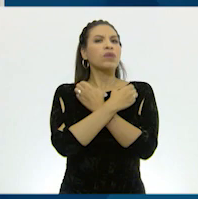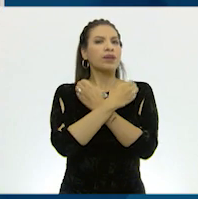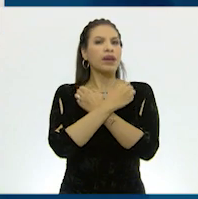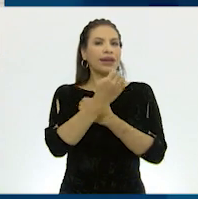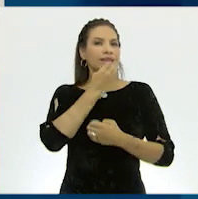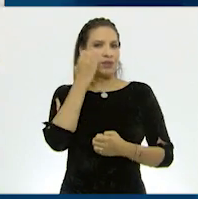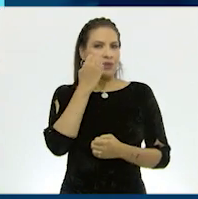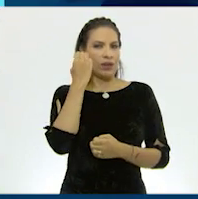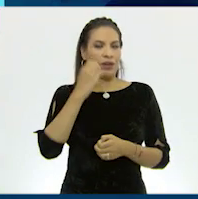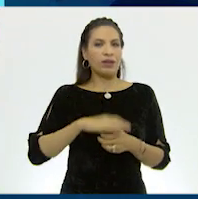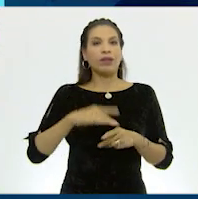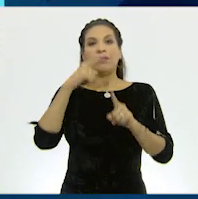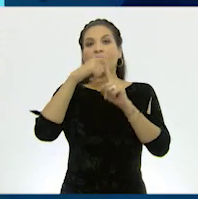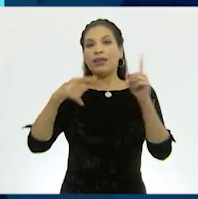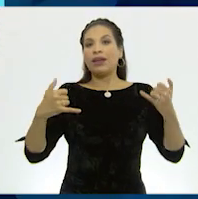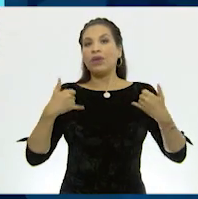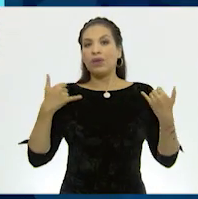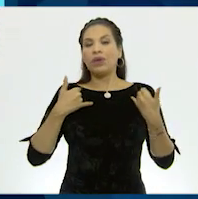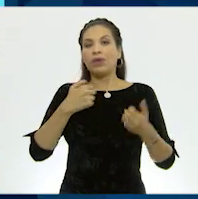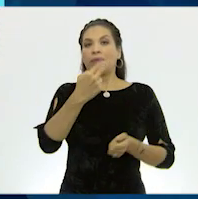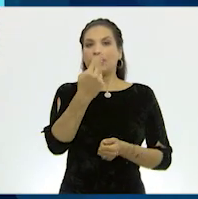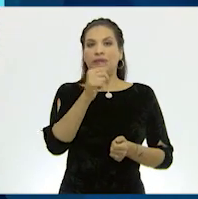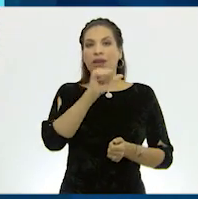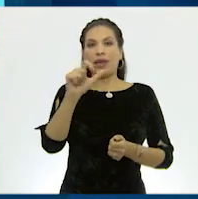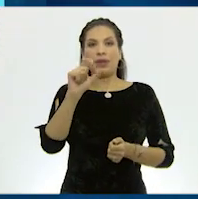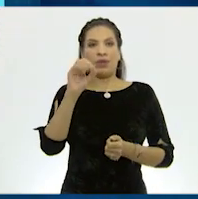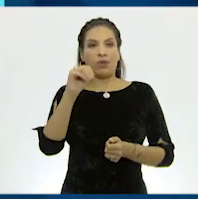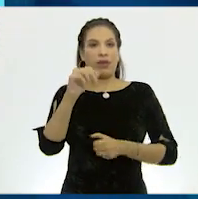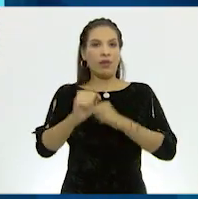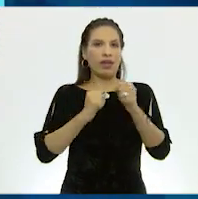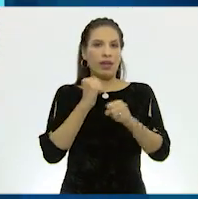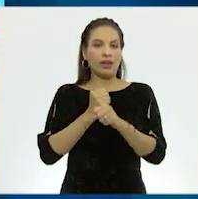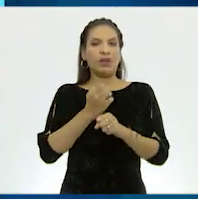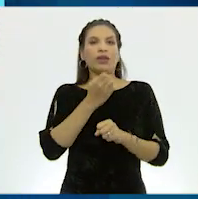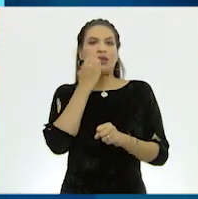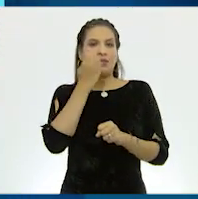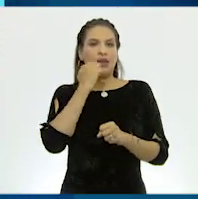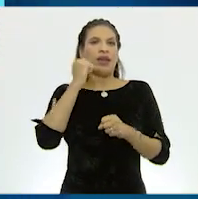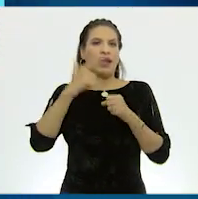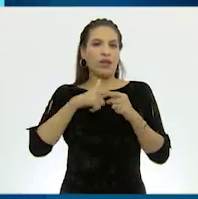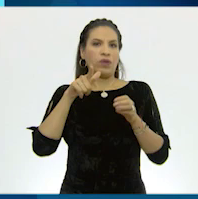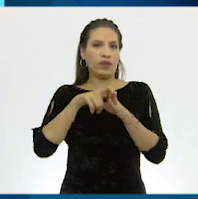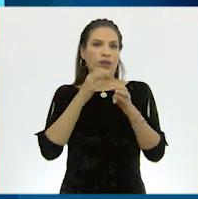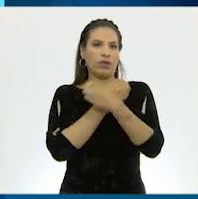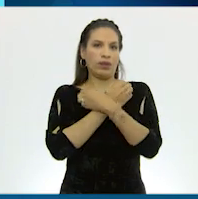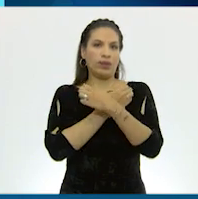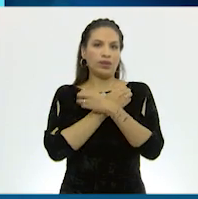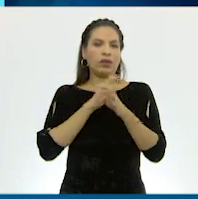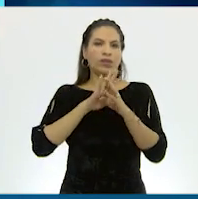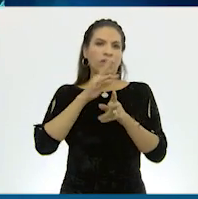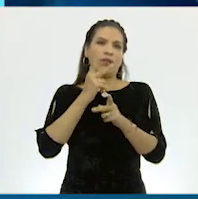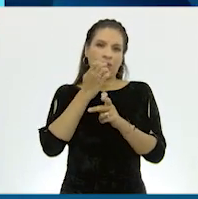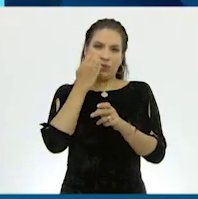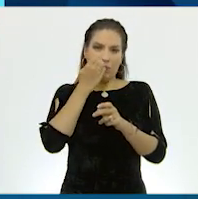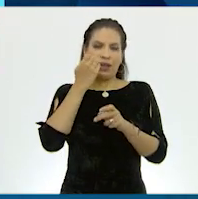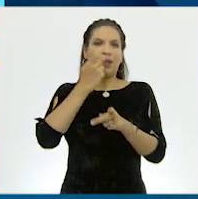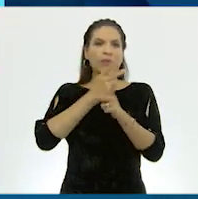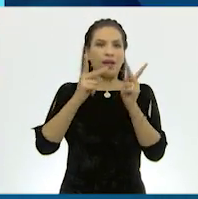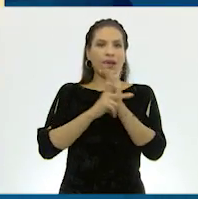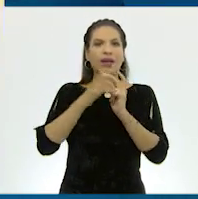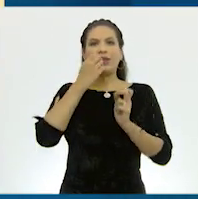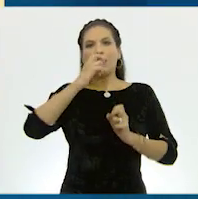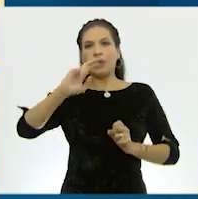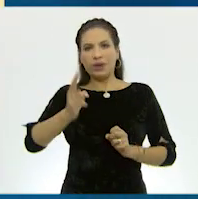escolar, casi la mitad de los jóvenes de 25 a 29 años cuentan con algún grado de educación media superior y superior.